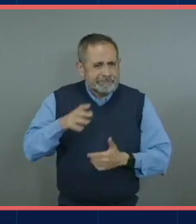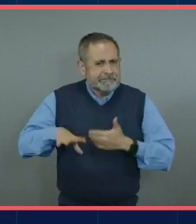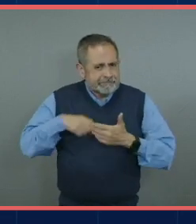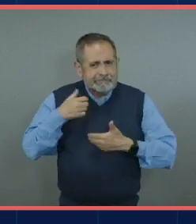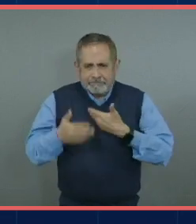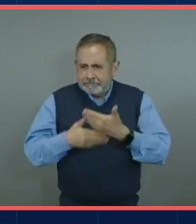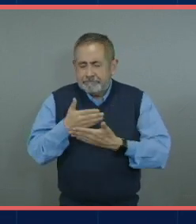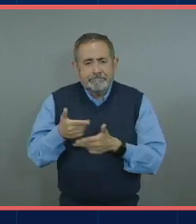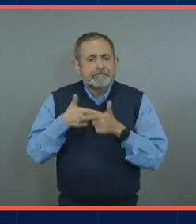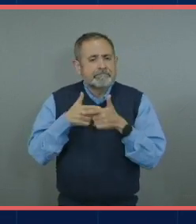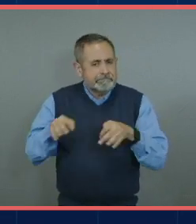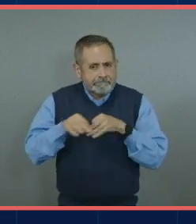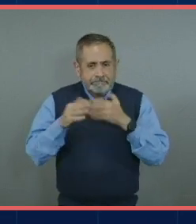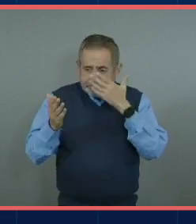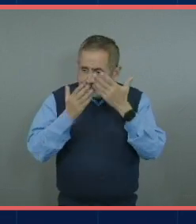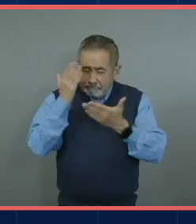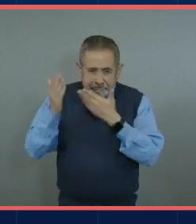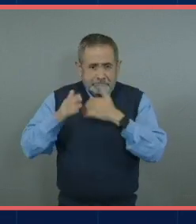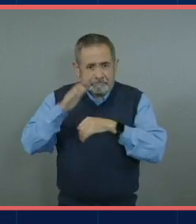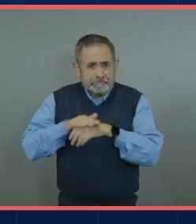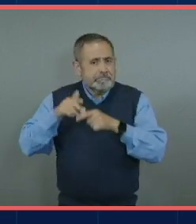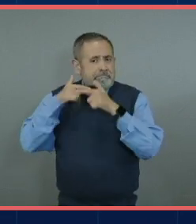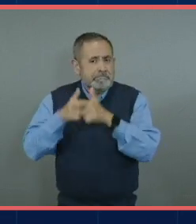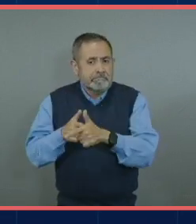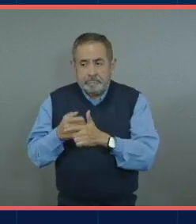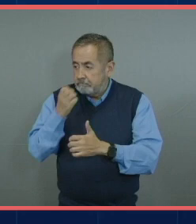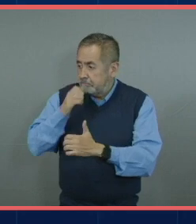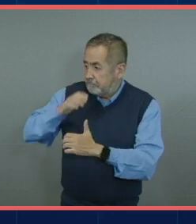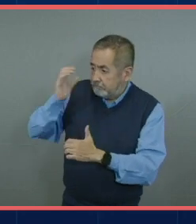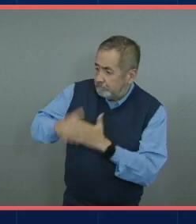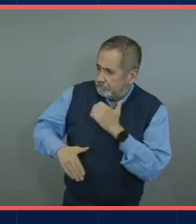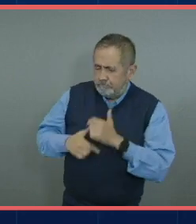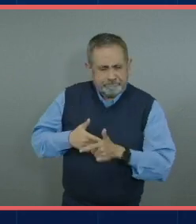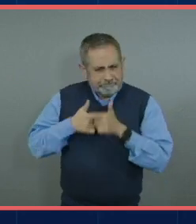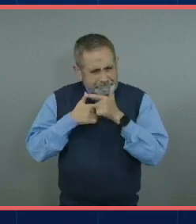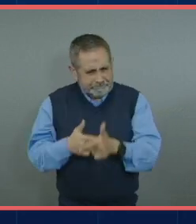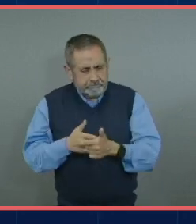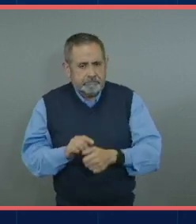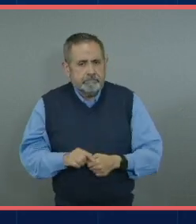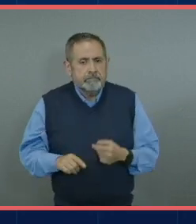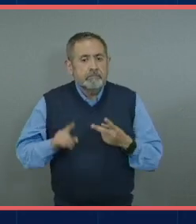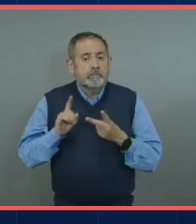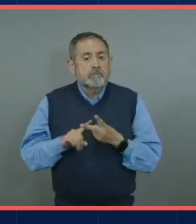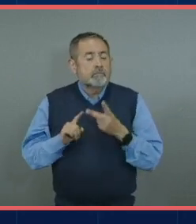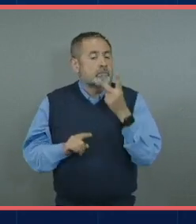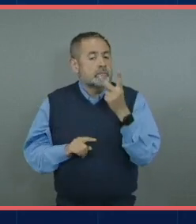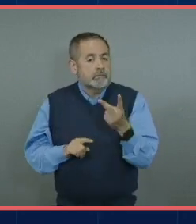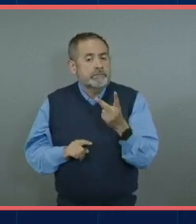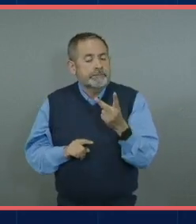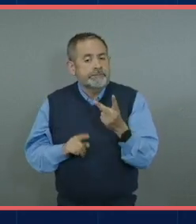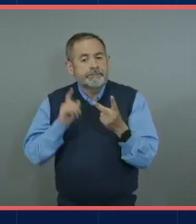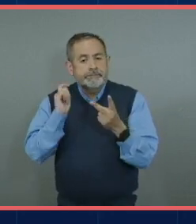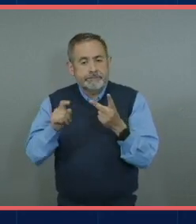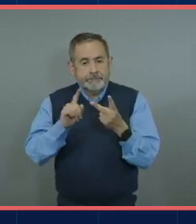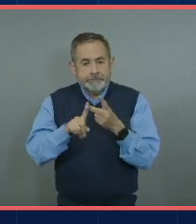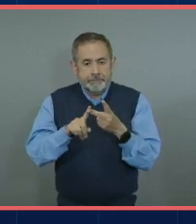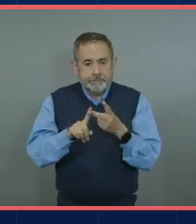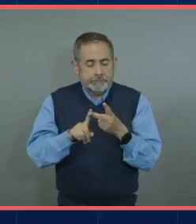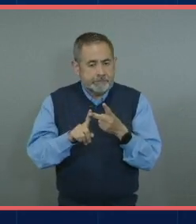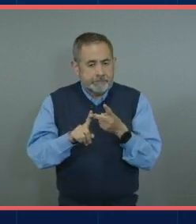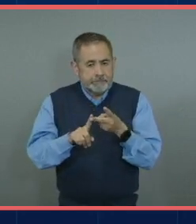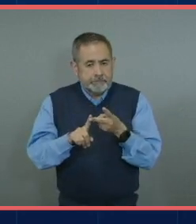y sobre todo hay que seguir estudiando porque eso no termina en la escuela. La segunda es un tema de que el orden no es